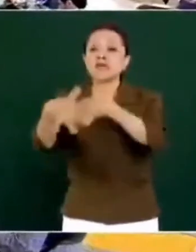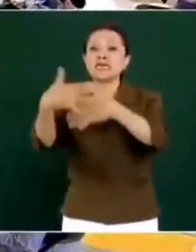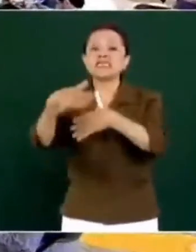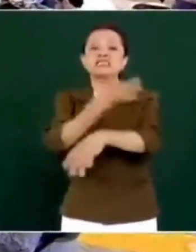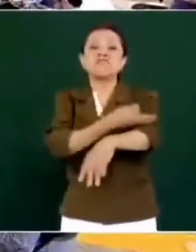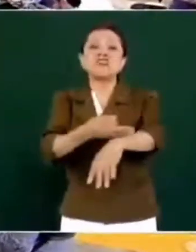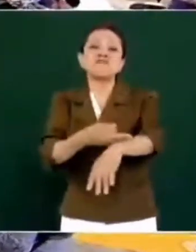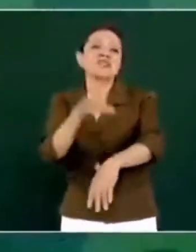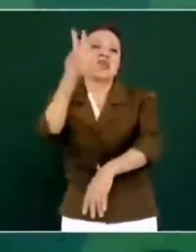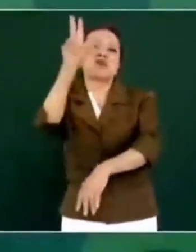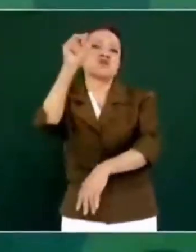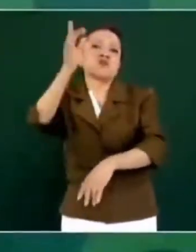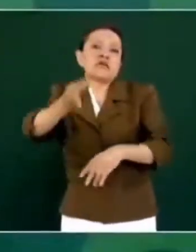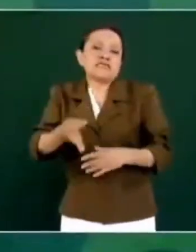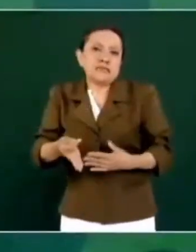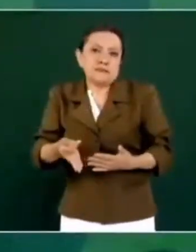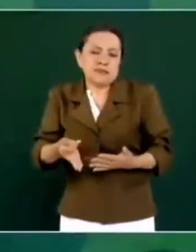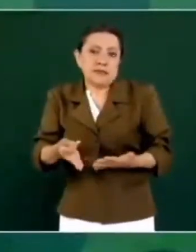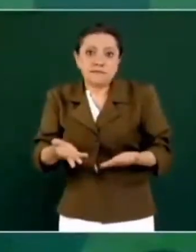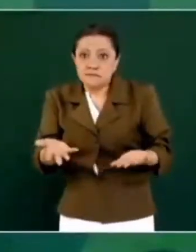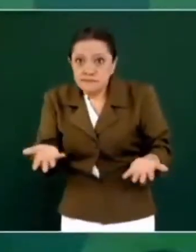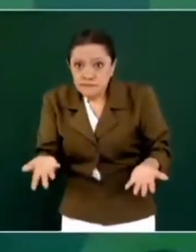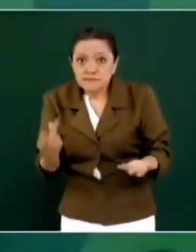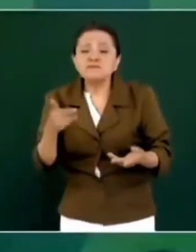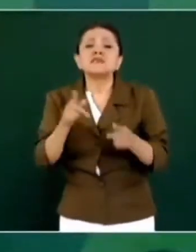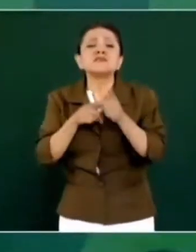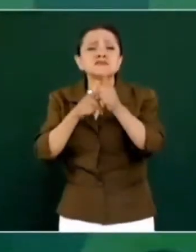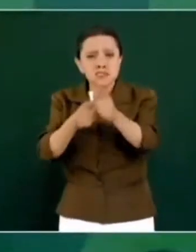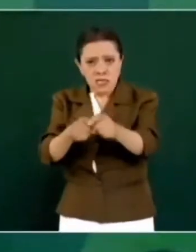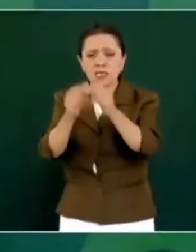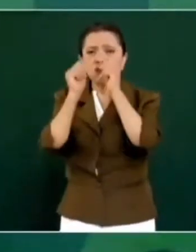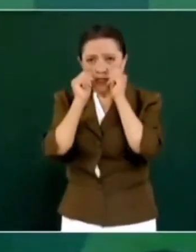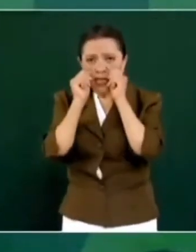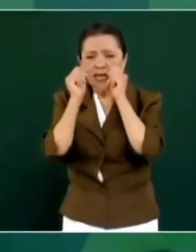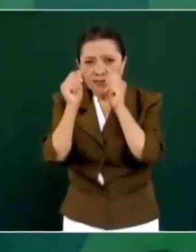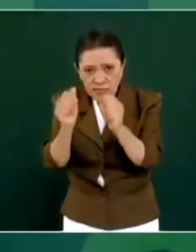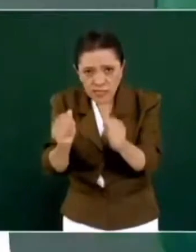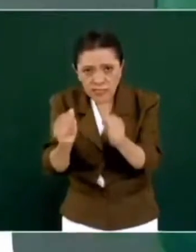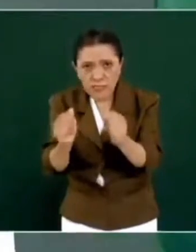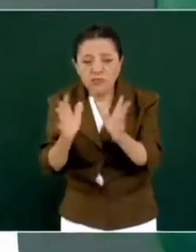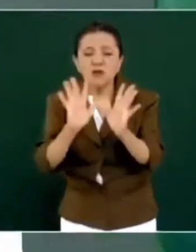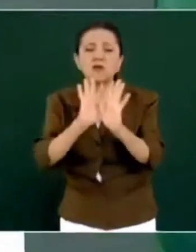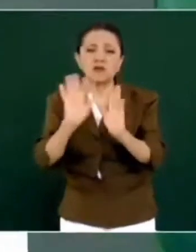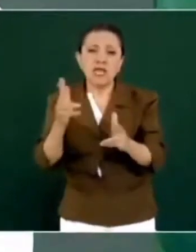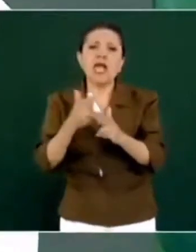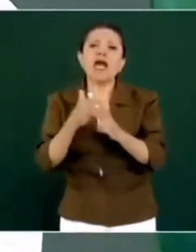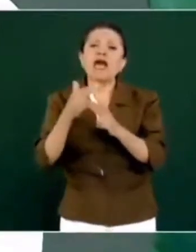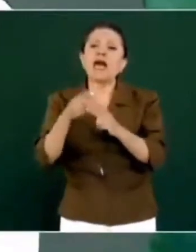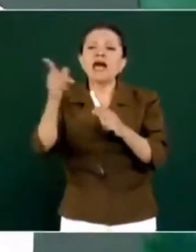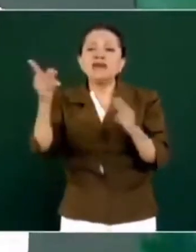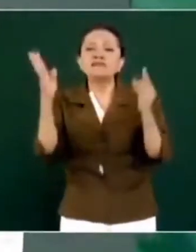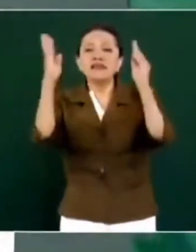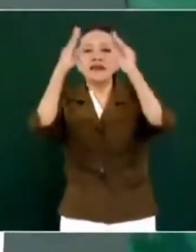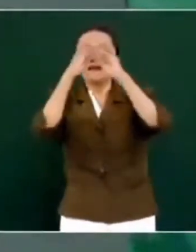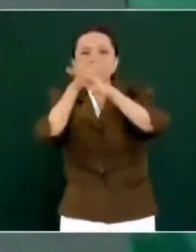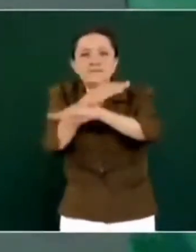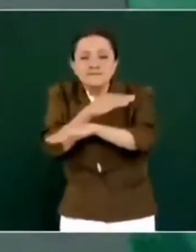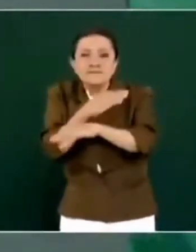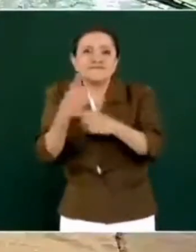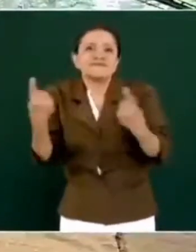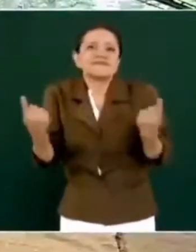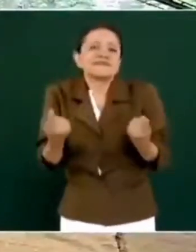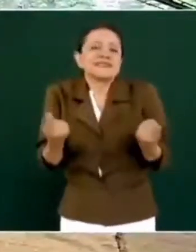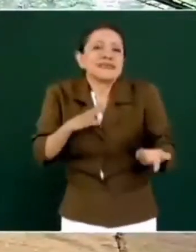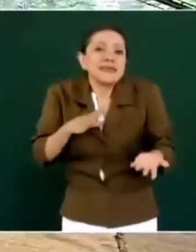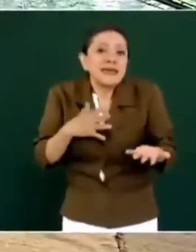y vamos a seguirlos atendiendo hasta convencerlos, qué es lo que hay también